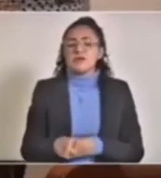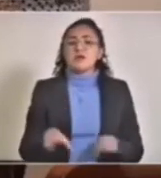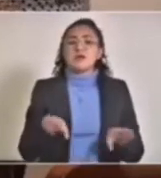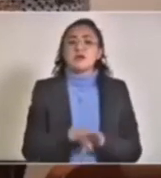comercial